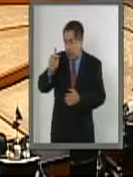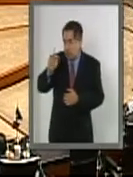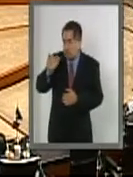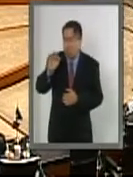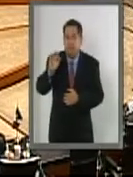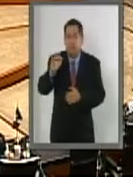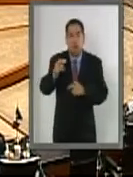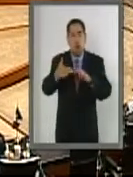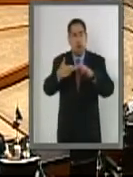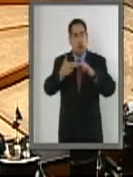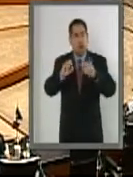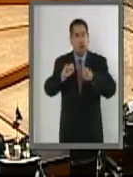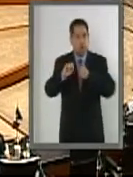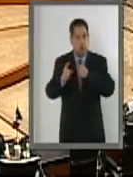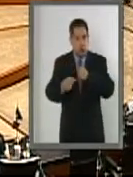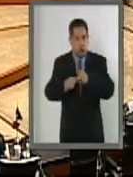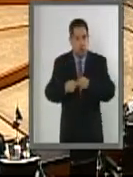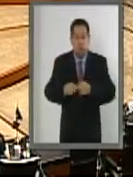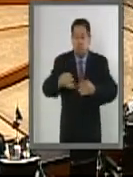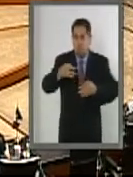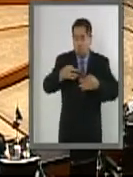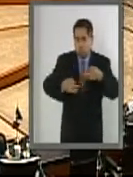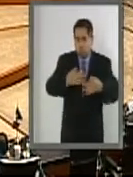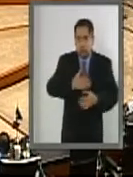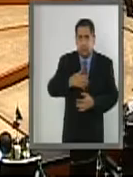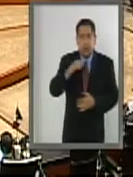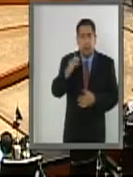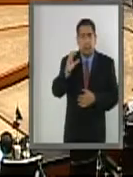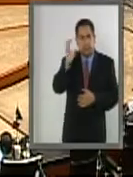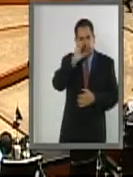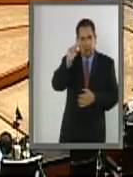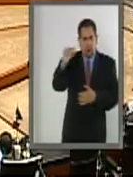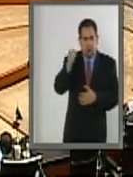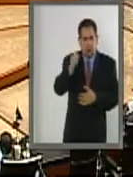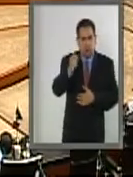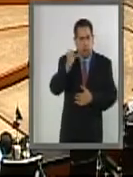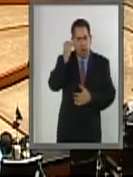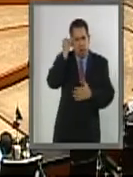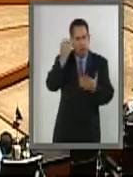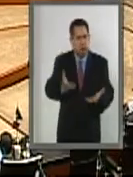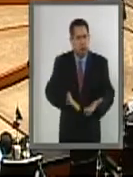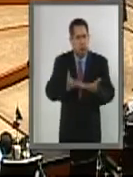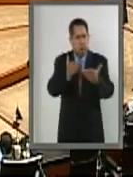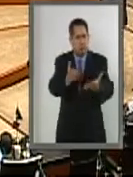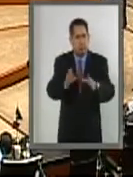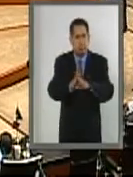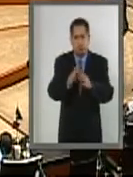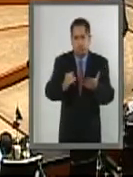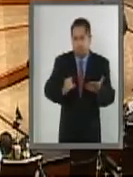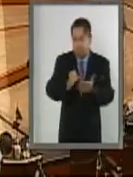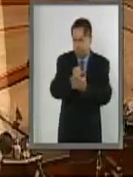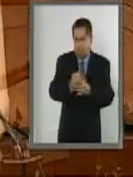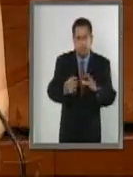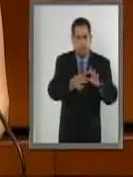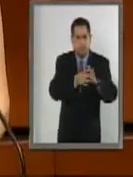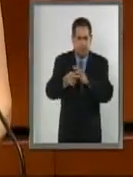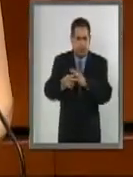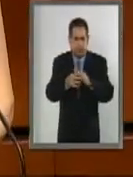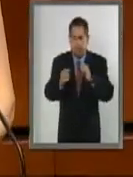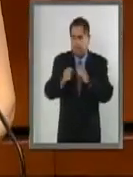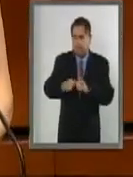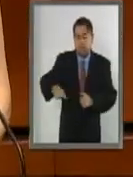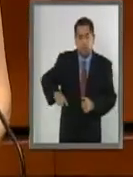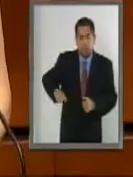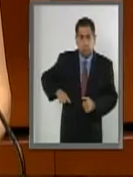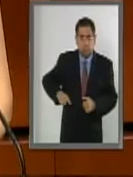Exteriores de Justicia y de Ciencia y Tecnología, ponemos a su consideración la ratificación del acuerdo de cooperación entre el gobierno